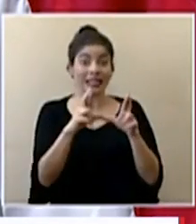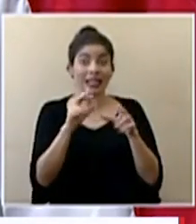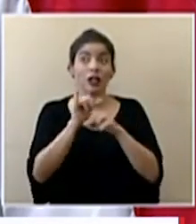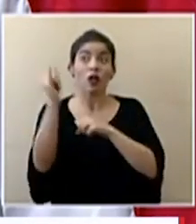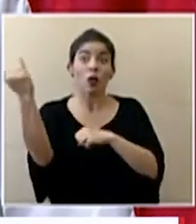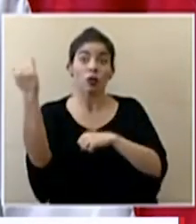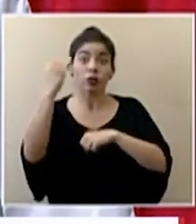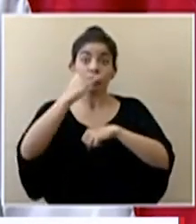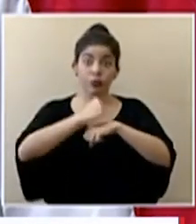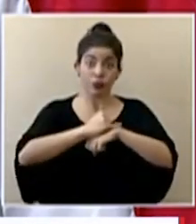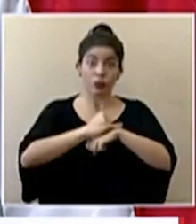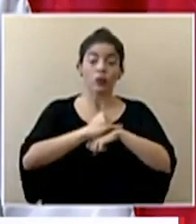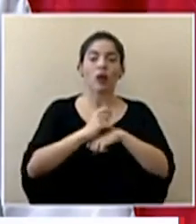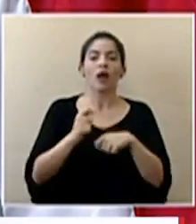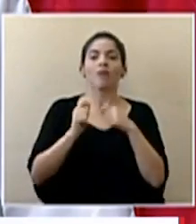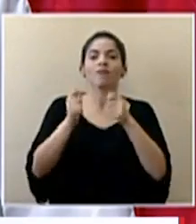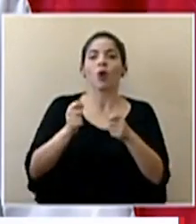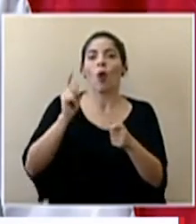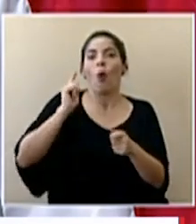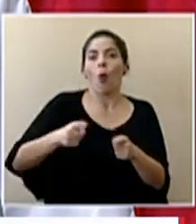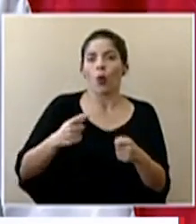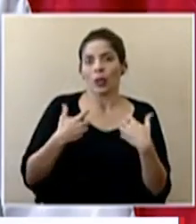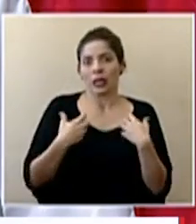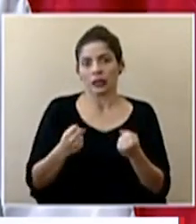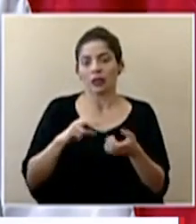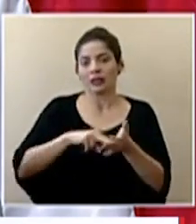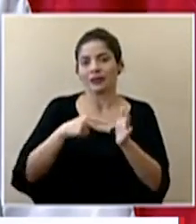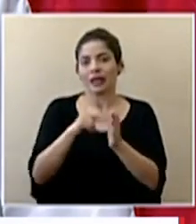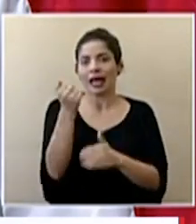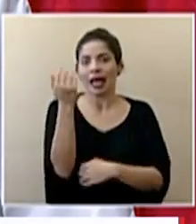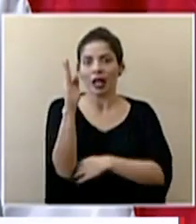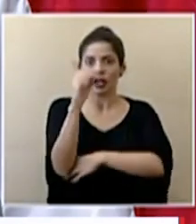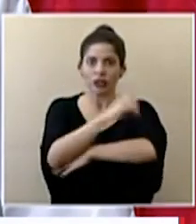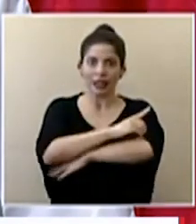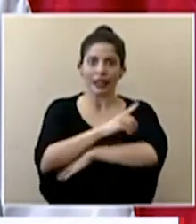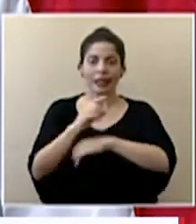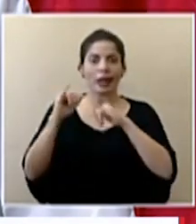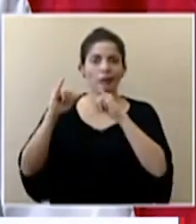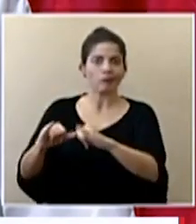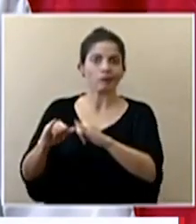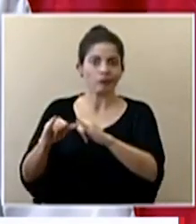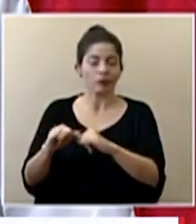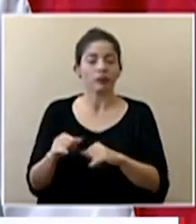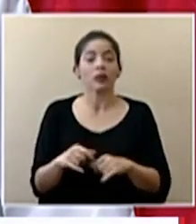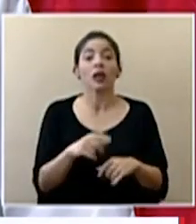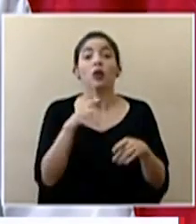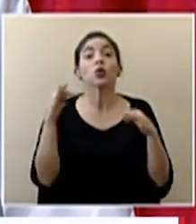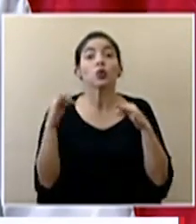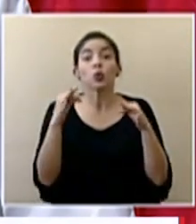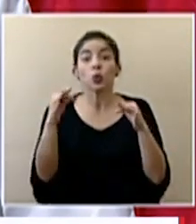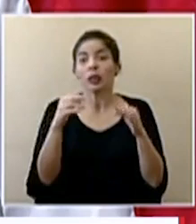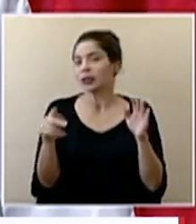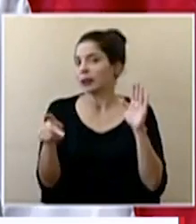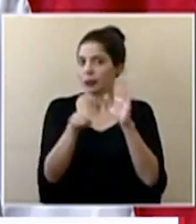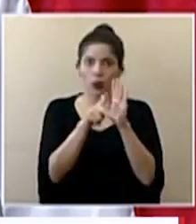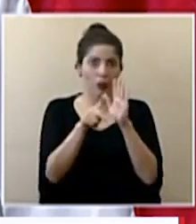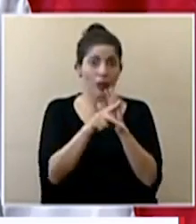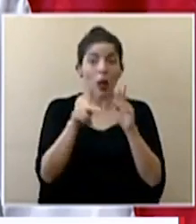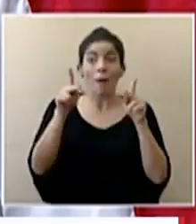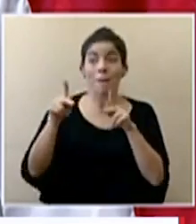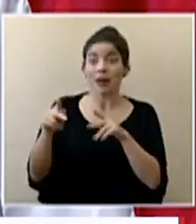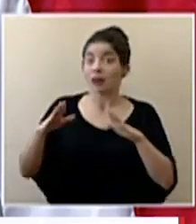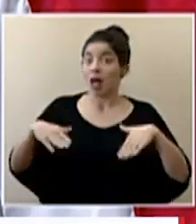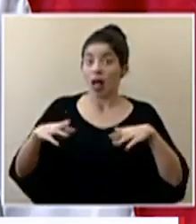se les notificará una orden sanitaria por 14 días. No está permitido el ingreso de turistas o personas sin